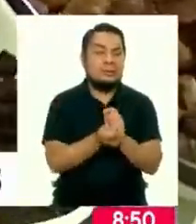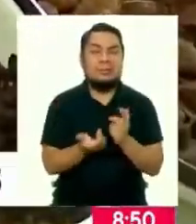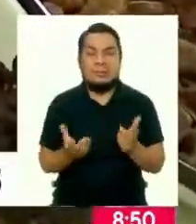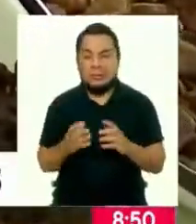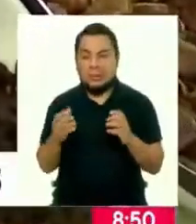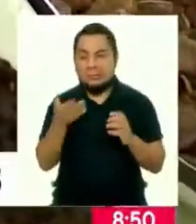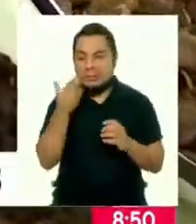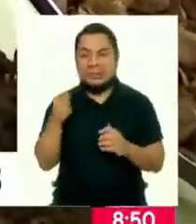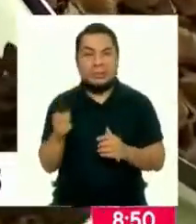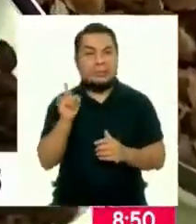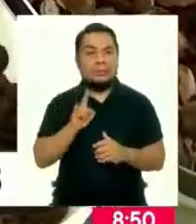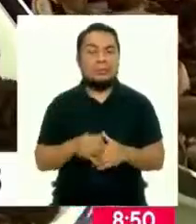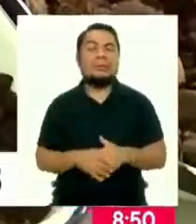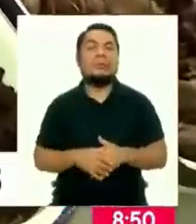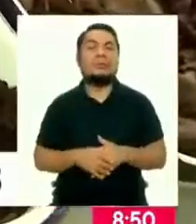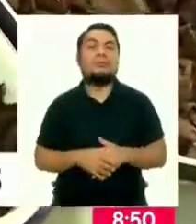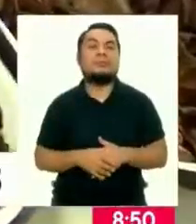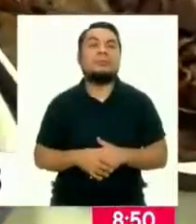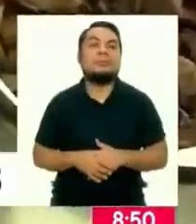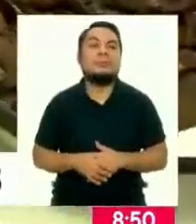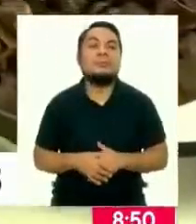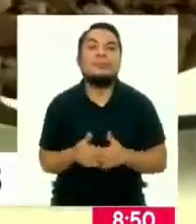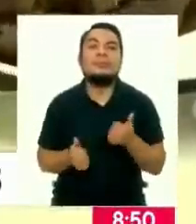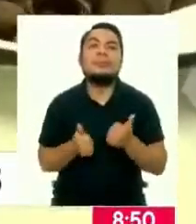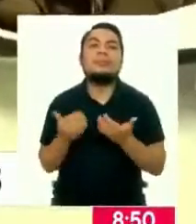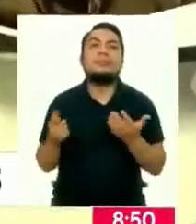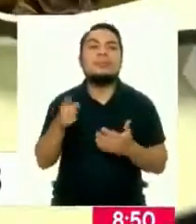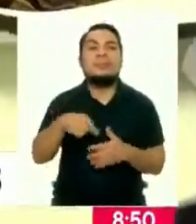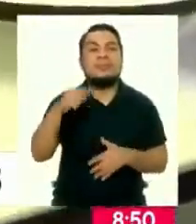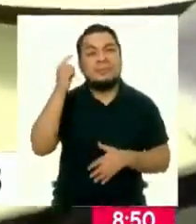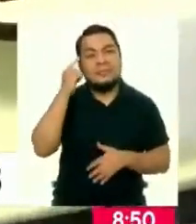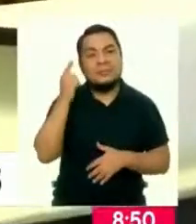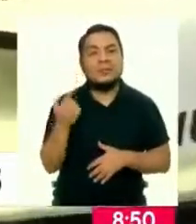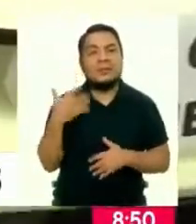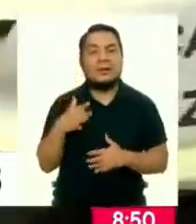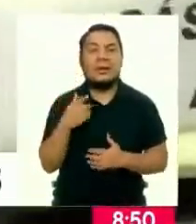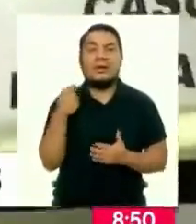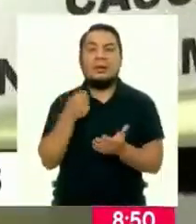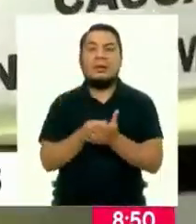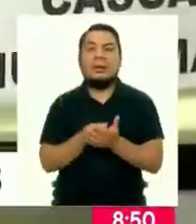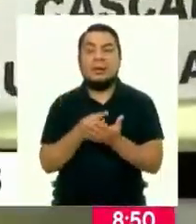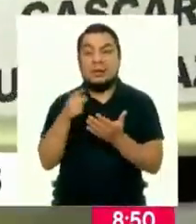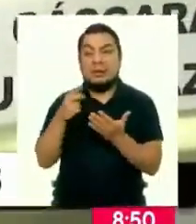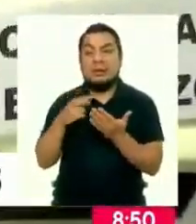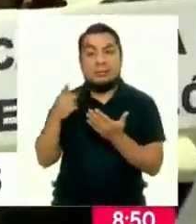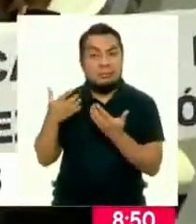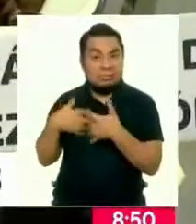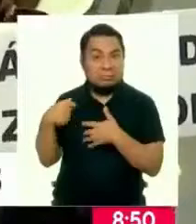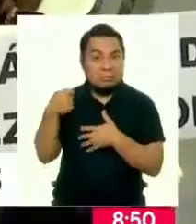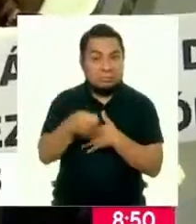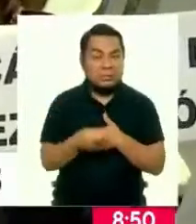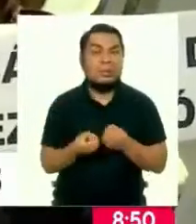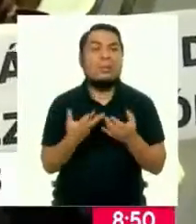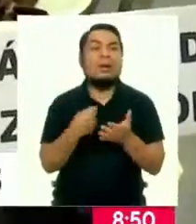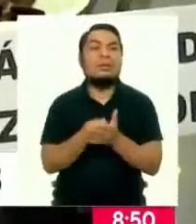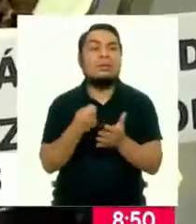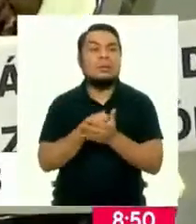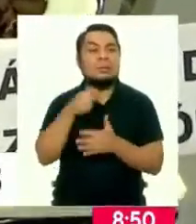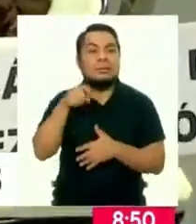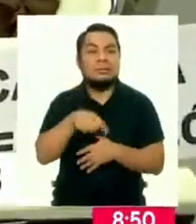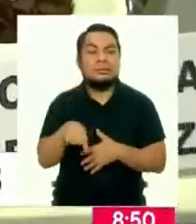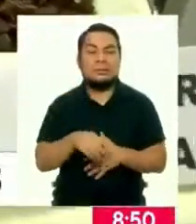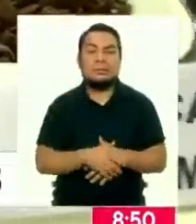Finalmente, Silvia, ¿por cuáles entidades son las que están financiando esta iniciativa y cuál ha sido el presupuesto que se ha